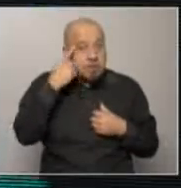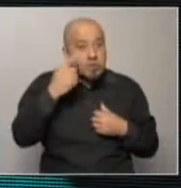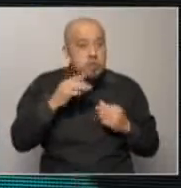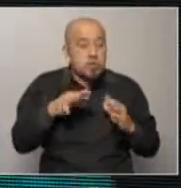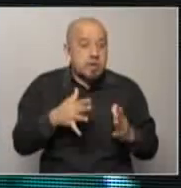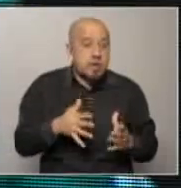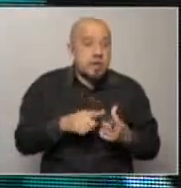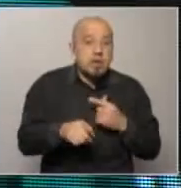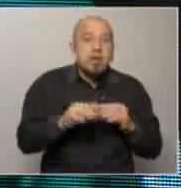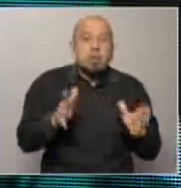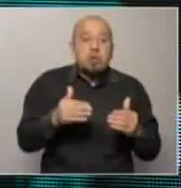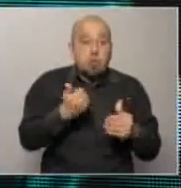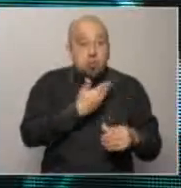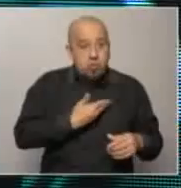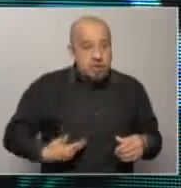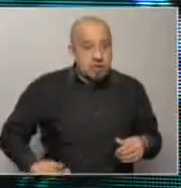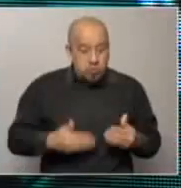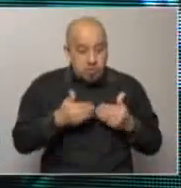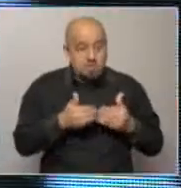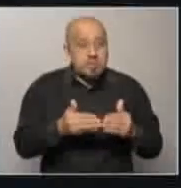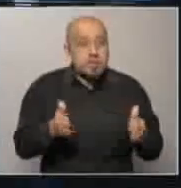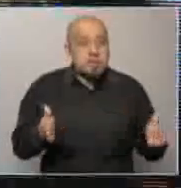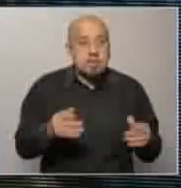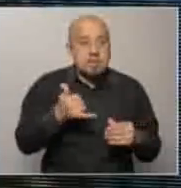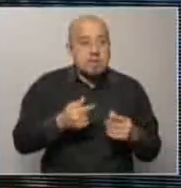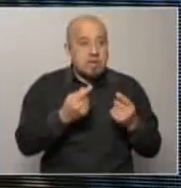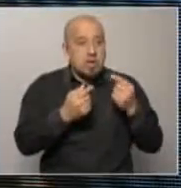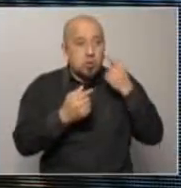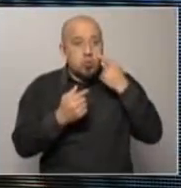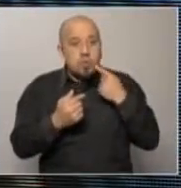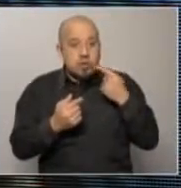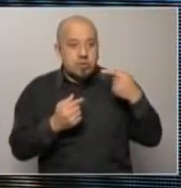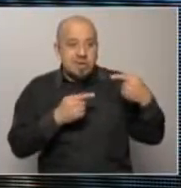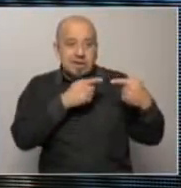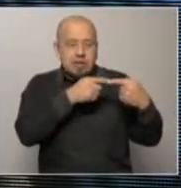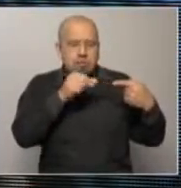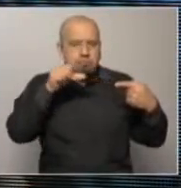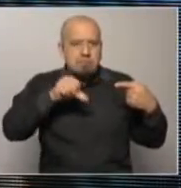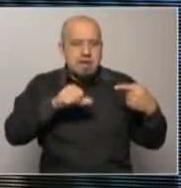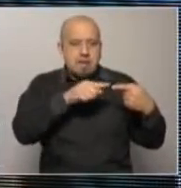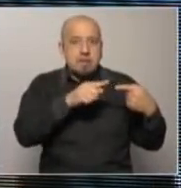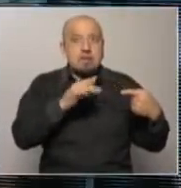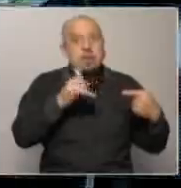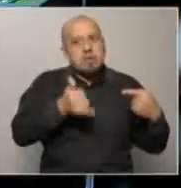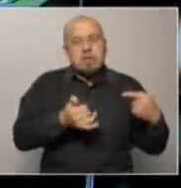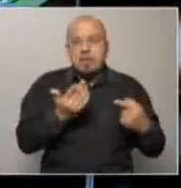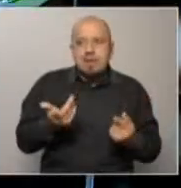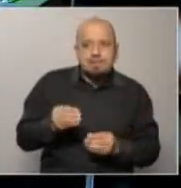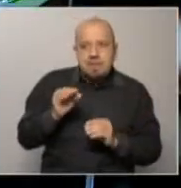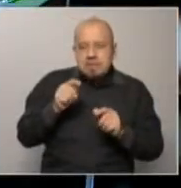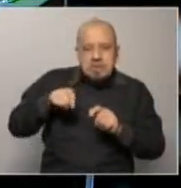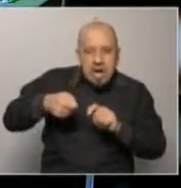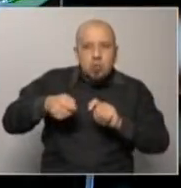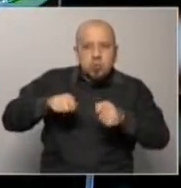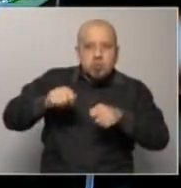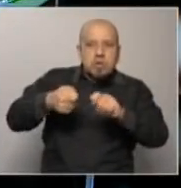comienza su gestión con un déficit fiscal alto, tiene que ajustar las cuentas y en eso se parece el déficit fiscal que